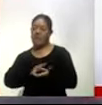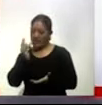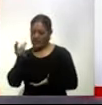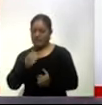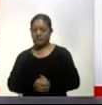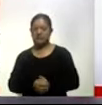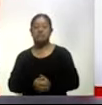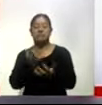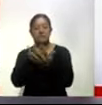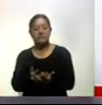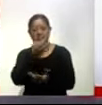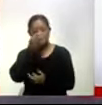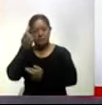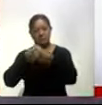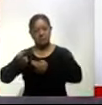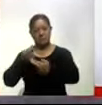no se vaya, regresamos.